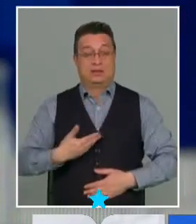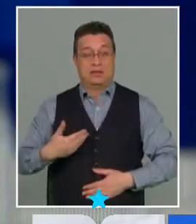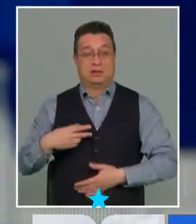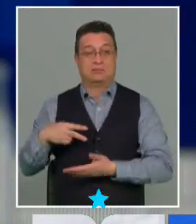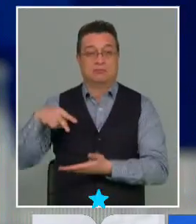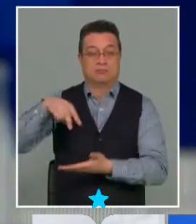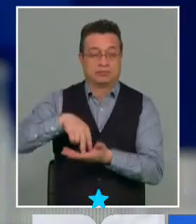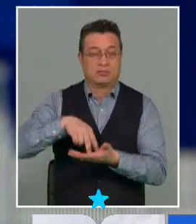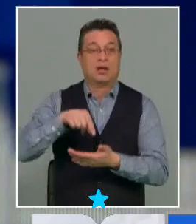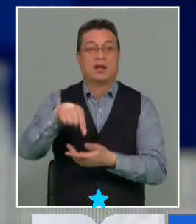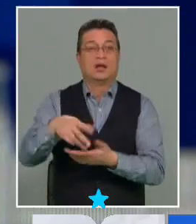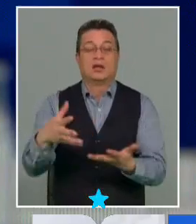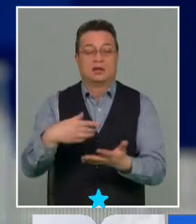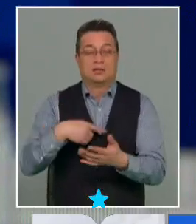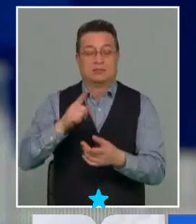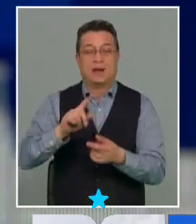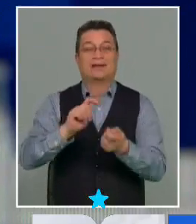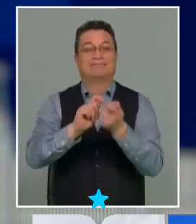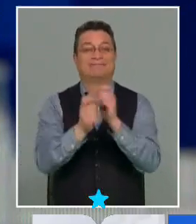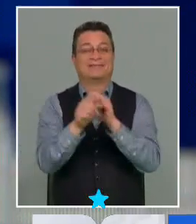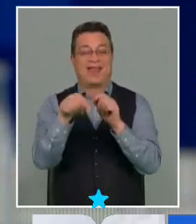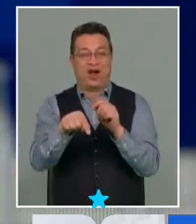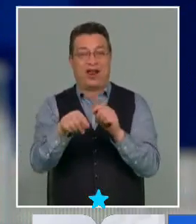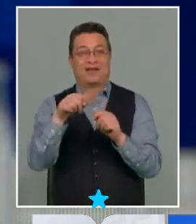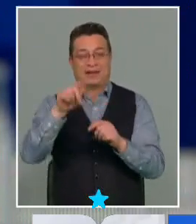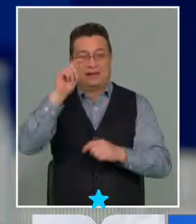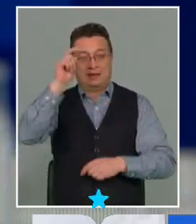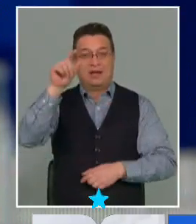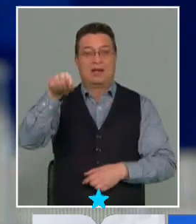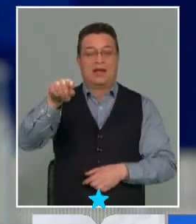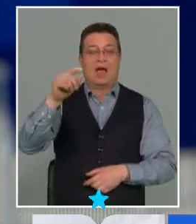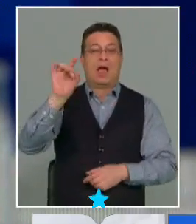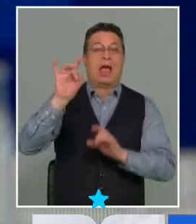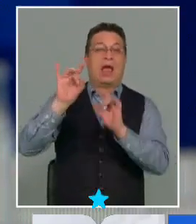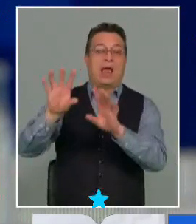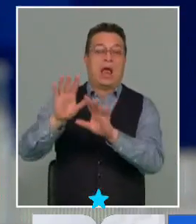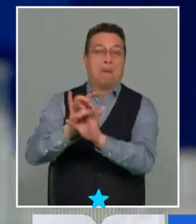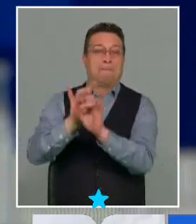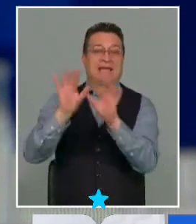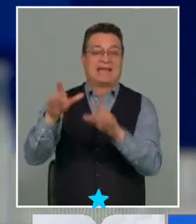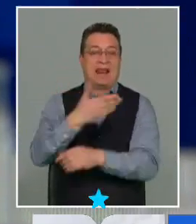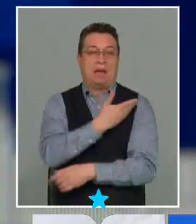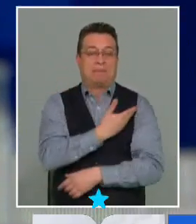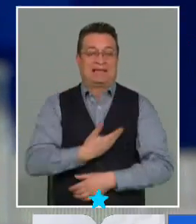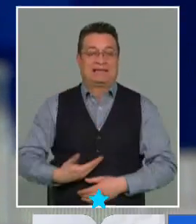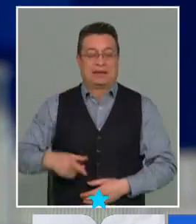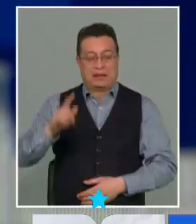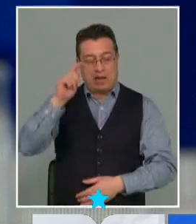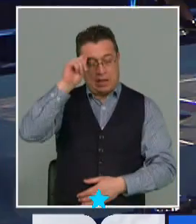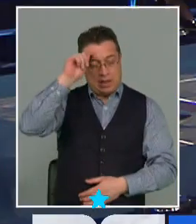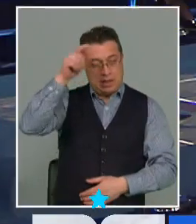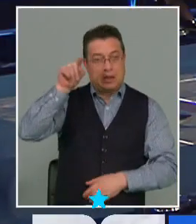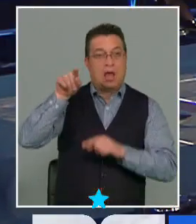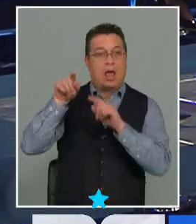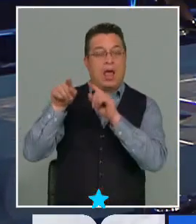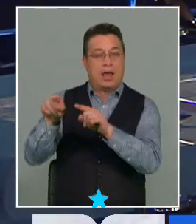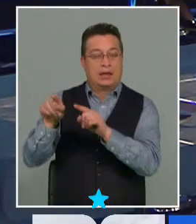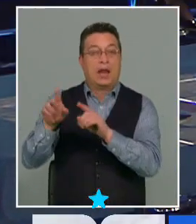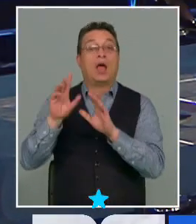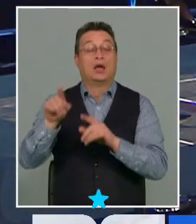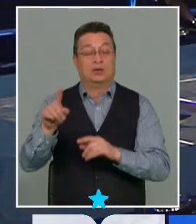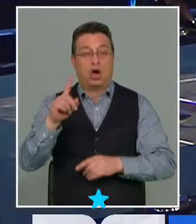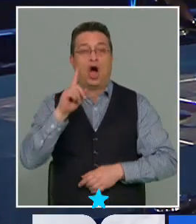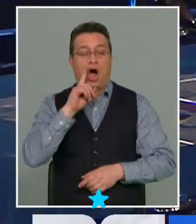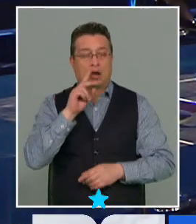reemplazan lo que hasta ahora ha sido la iniciativa exclusiva del Presidente. Y la iniciativa exclusiva del Presidente, en virtud de